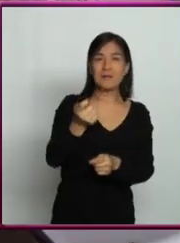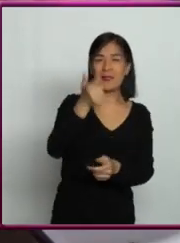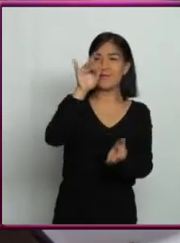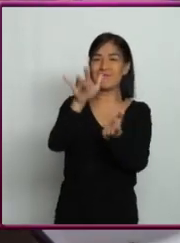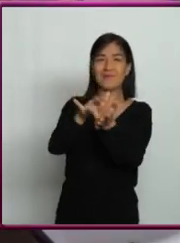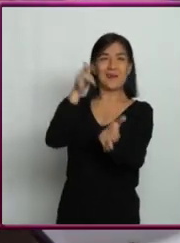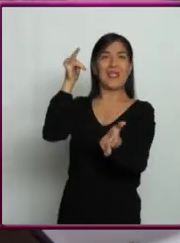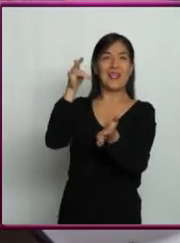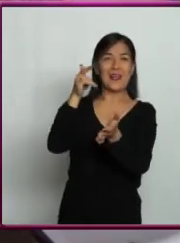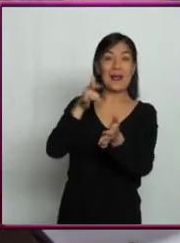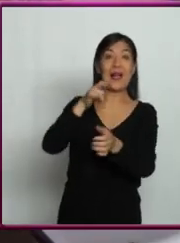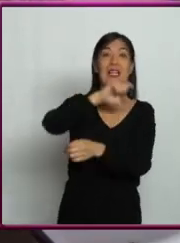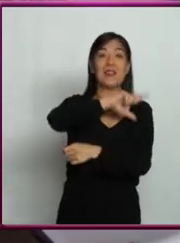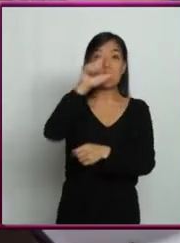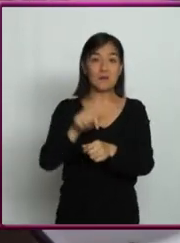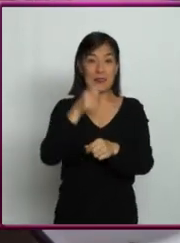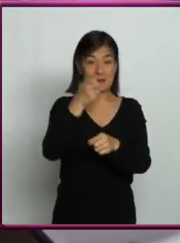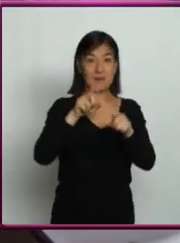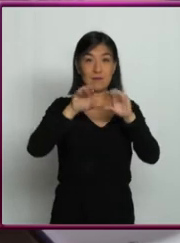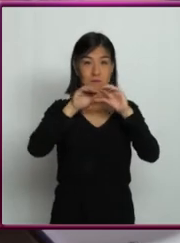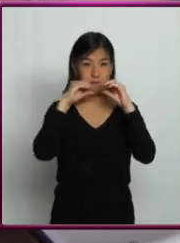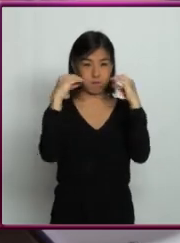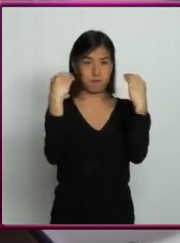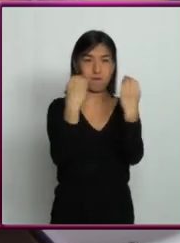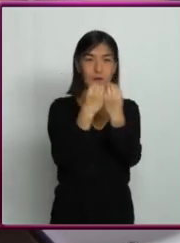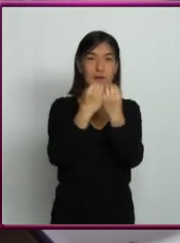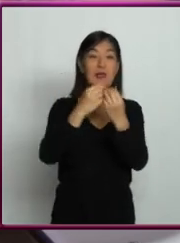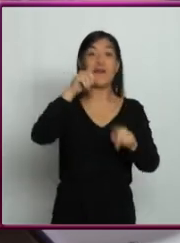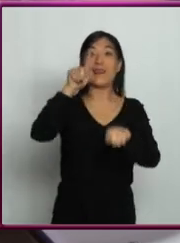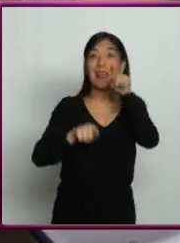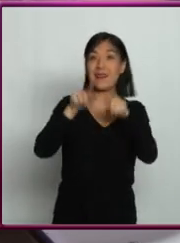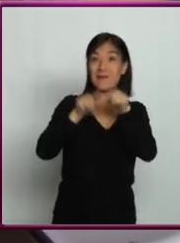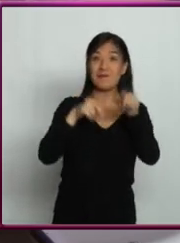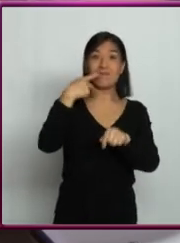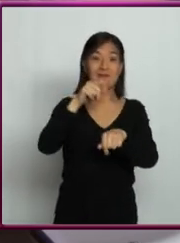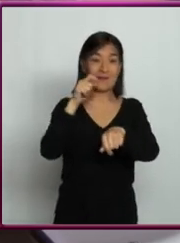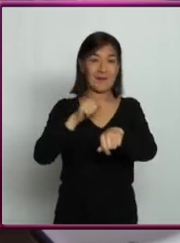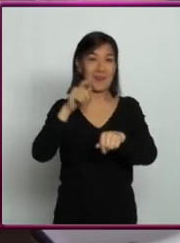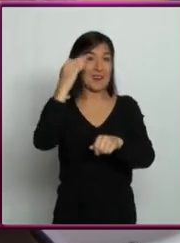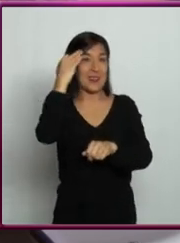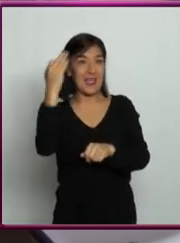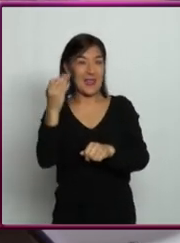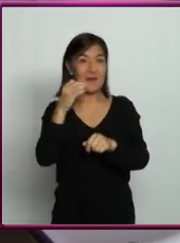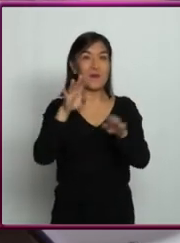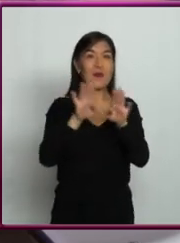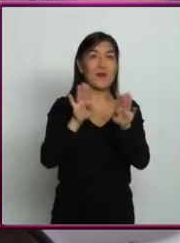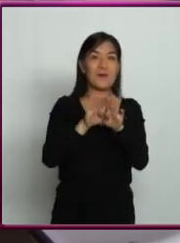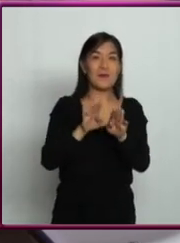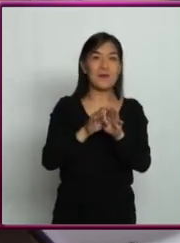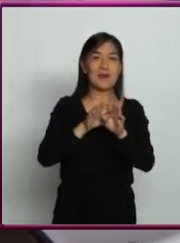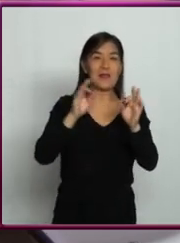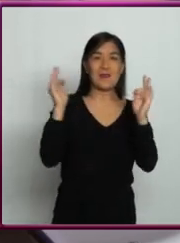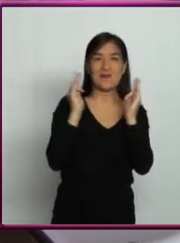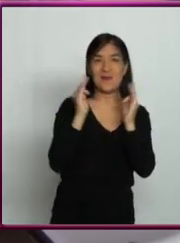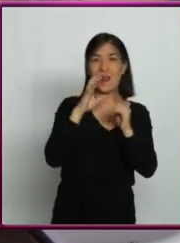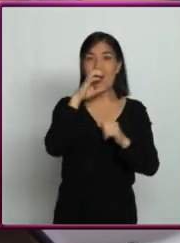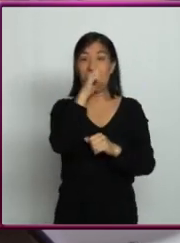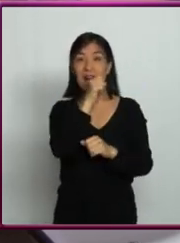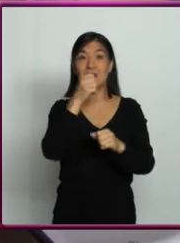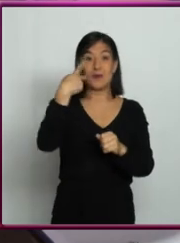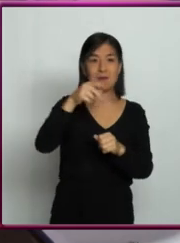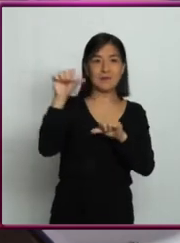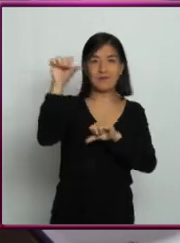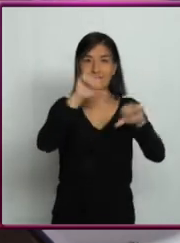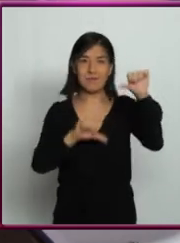pero ese disco tiene una estructura, es decir, varía su temperatura con la distancia a la estrella, sus componentes químicos son